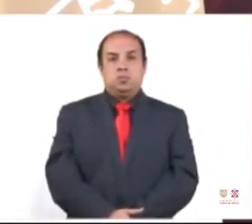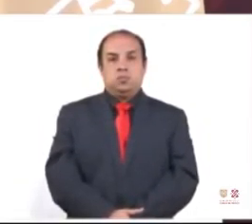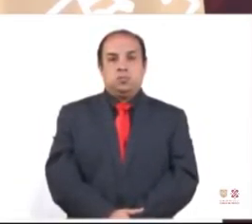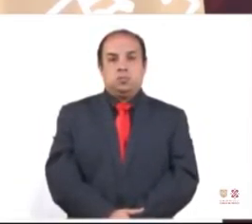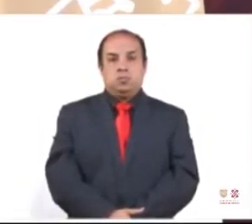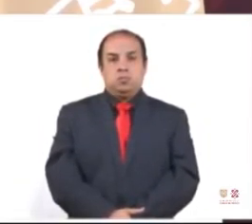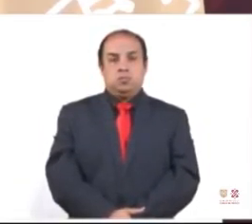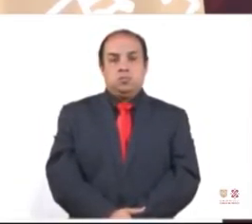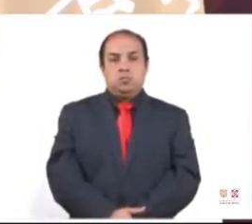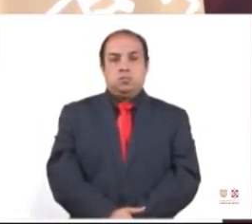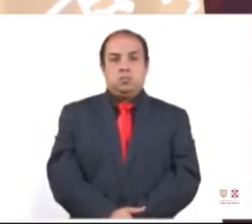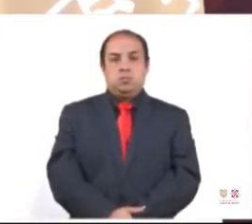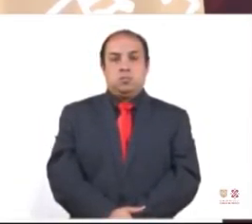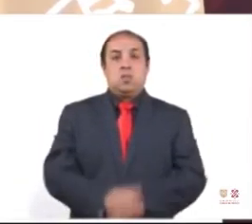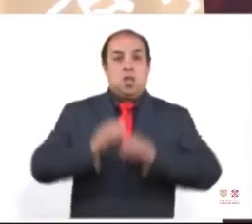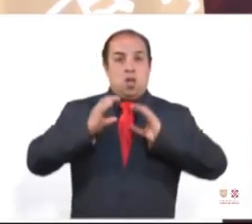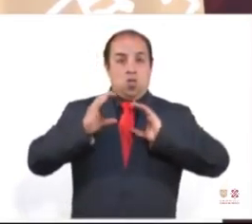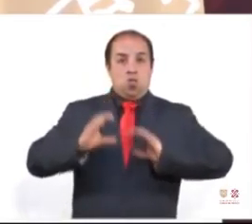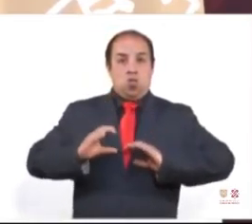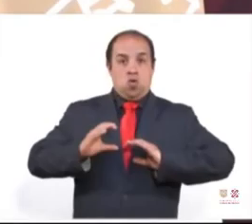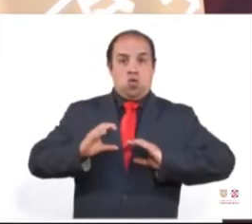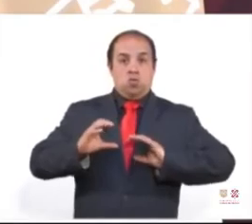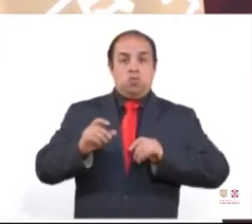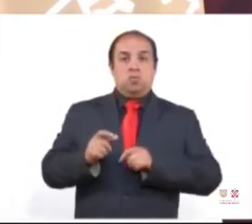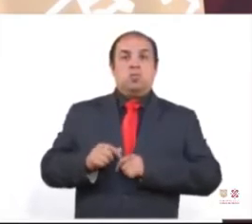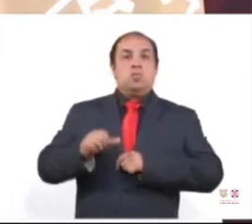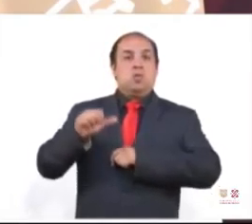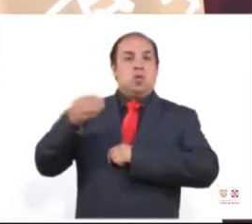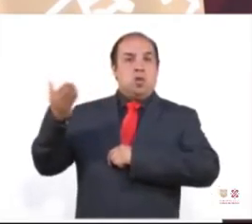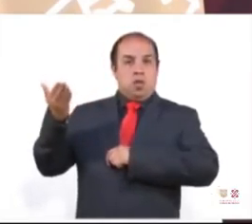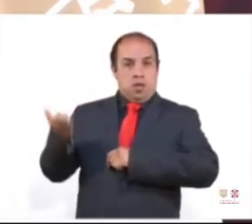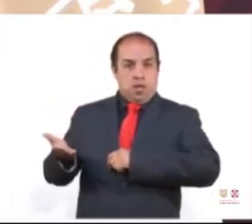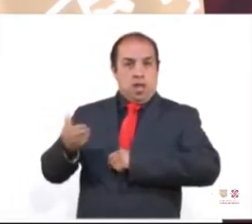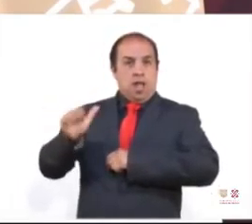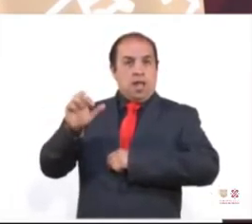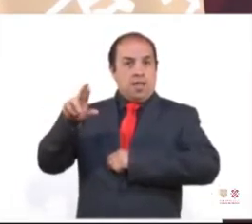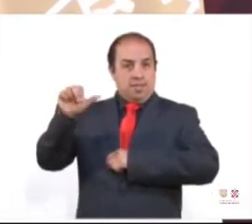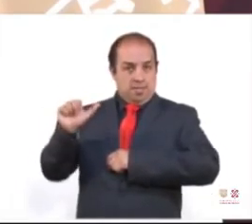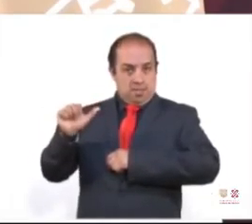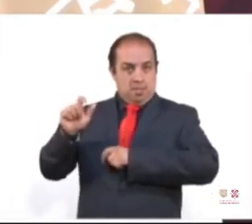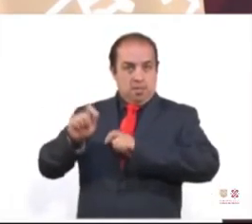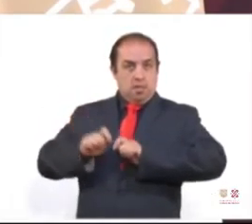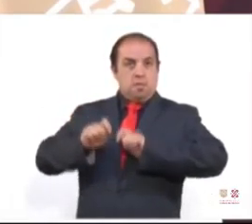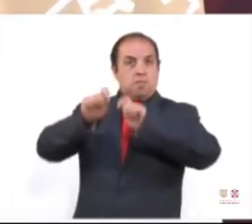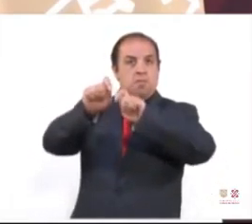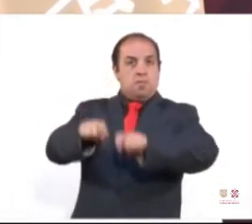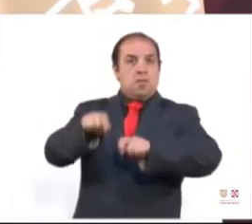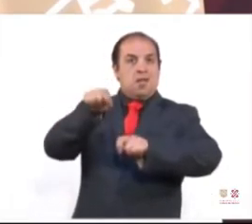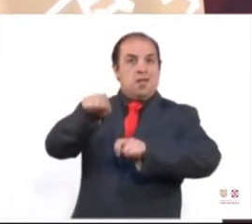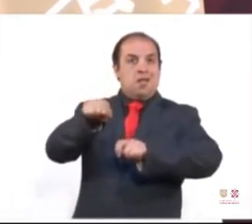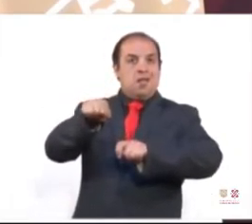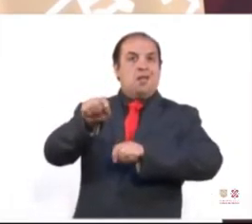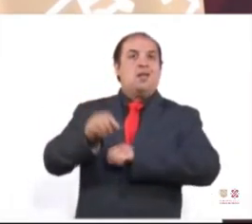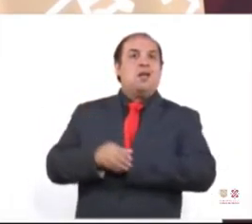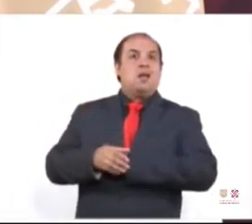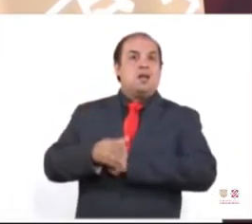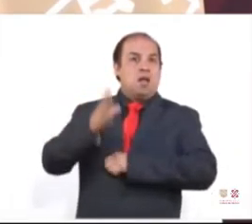y se deposita el cuerpo, se lleva este cuerpo de Ariadna ya sin vida a Morelos,